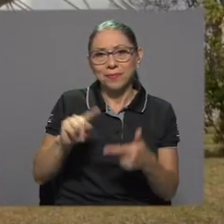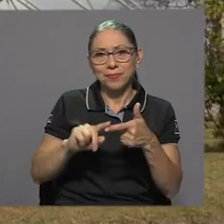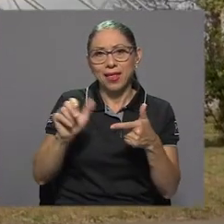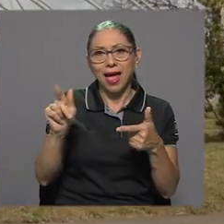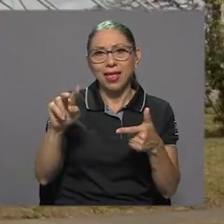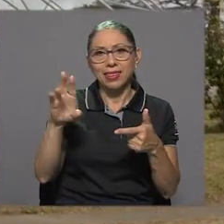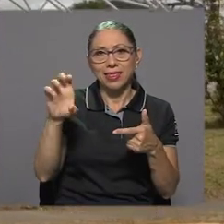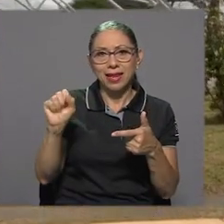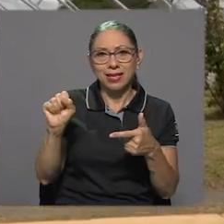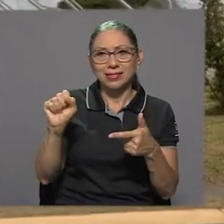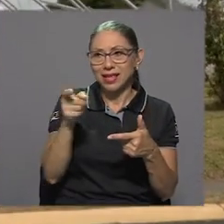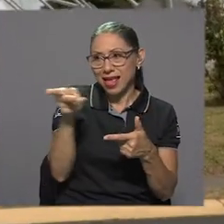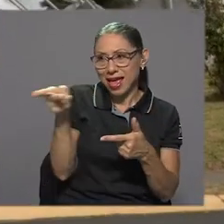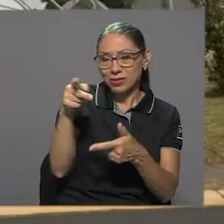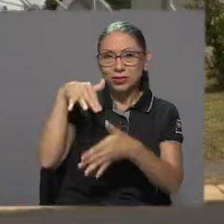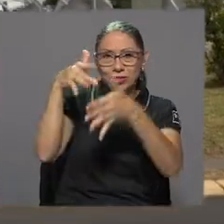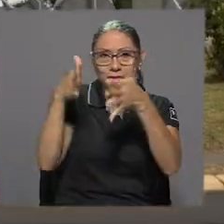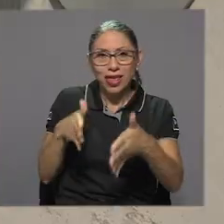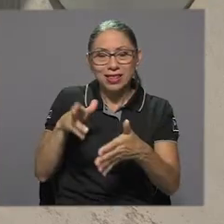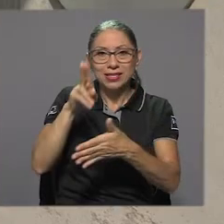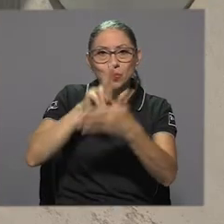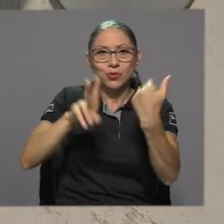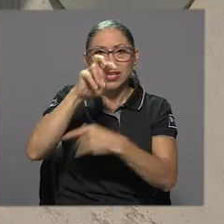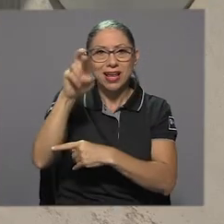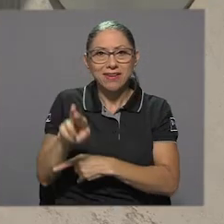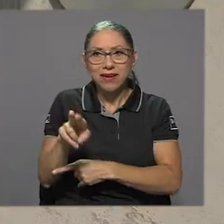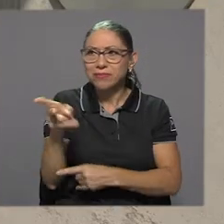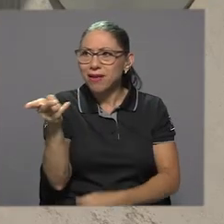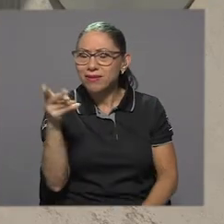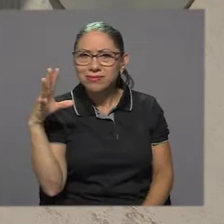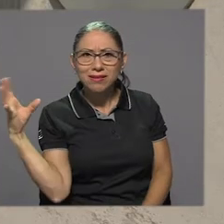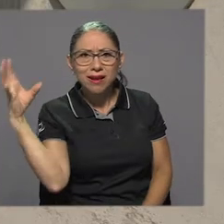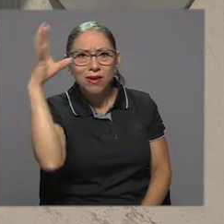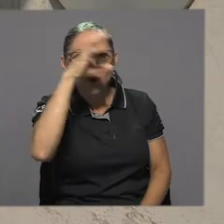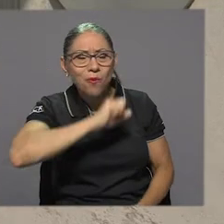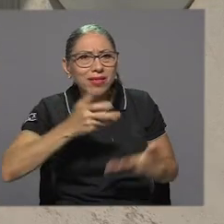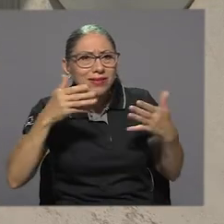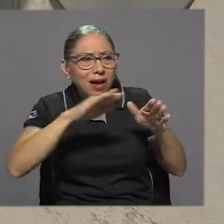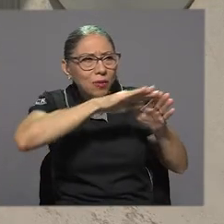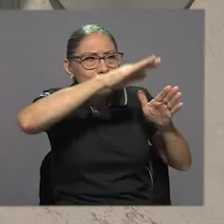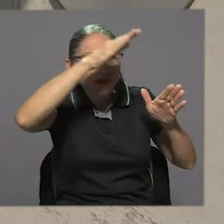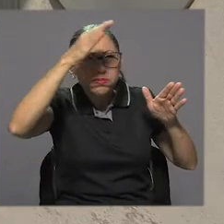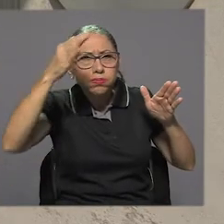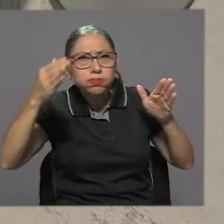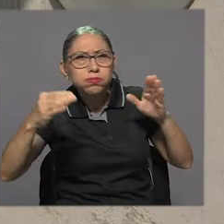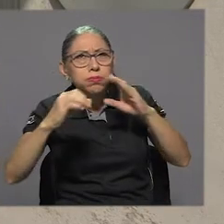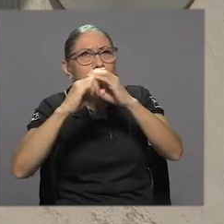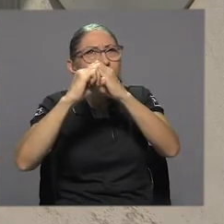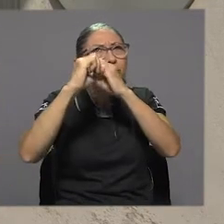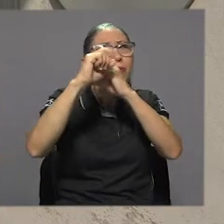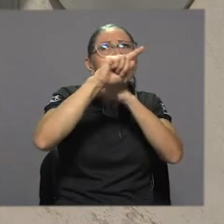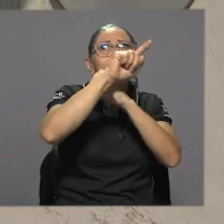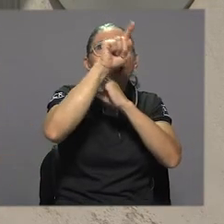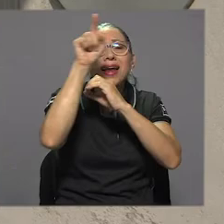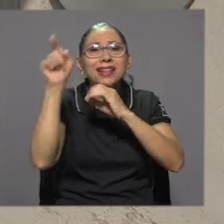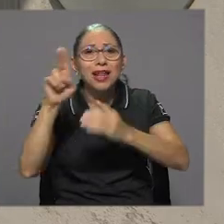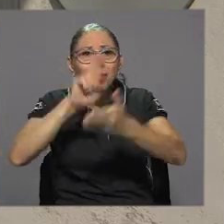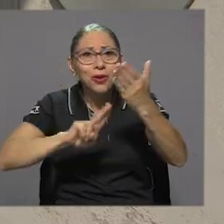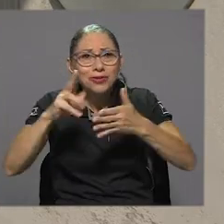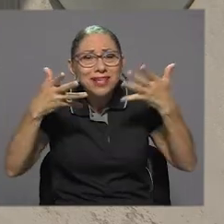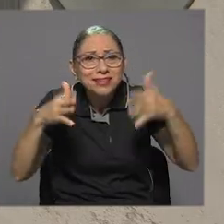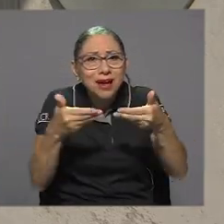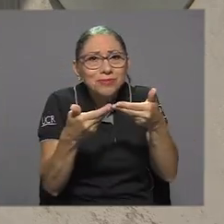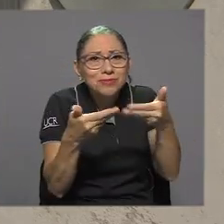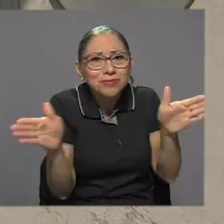Mariana y Andrés son estudiantes de la UCR y en cuanto se enteraron que el planetario de la universidad había